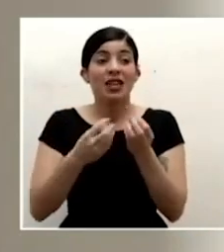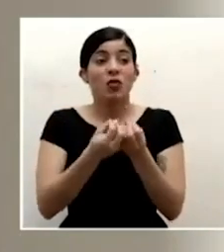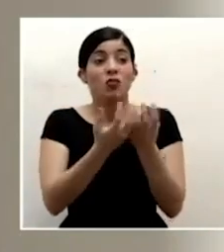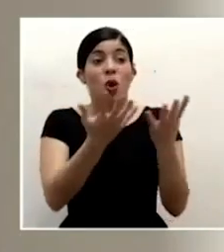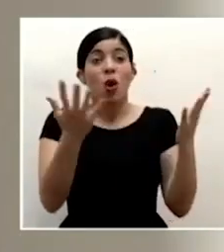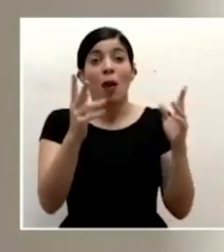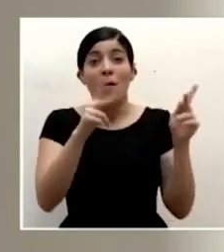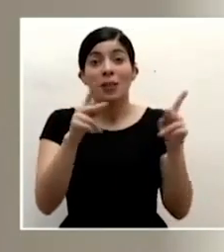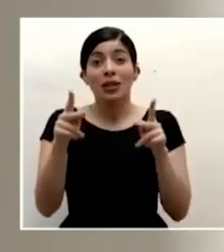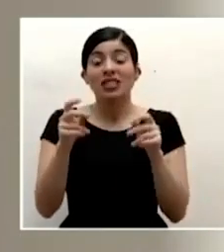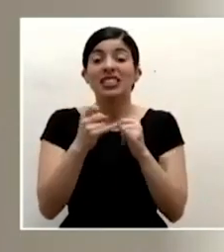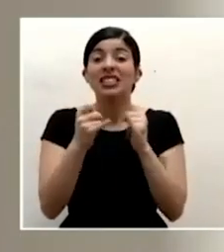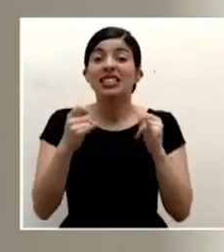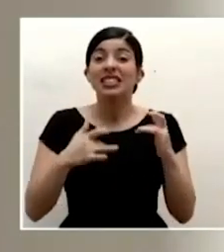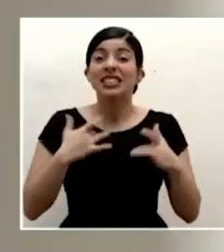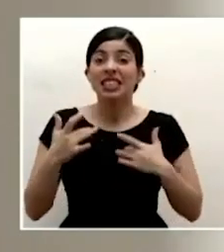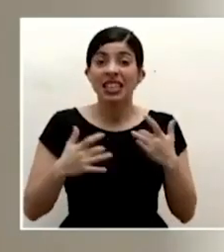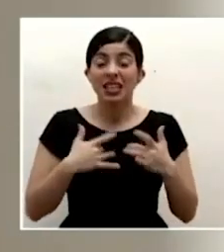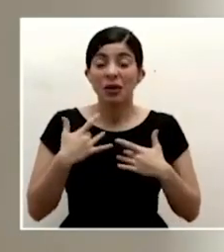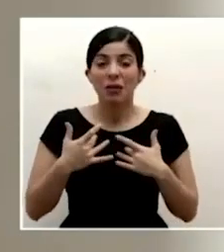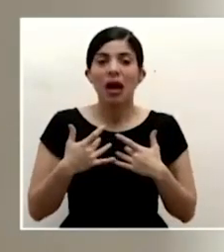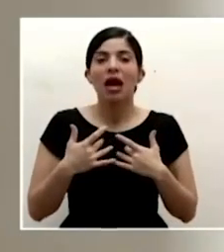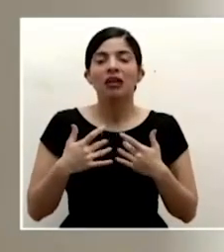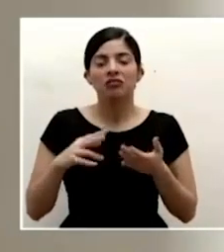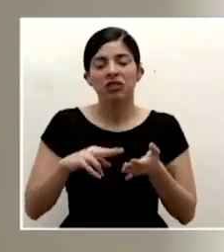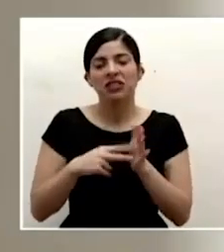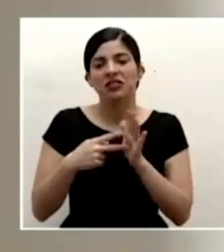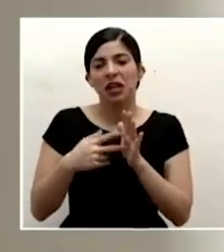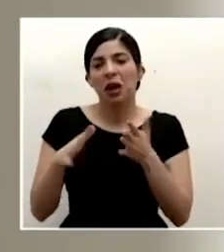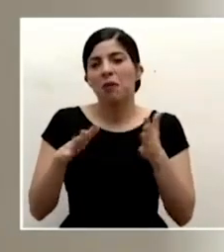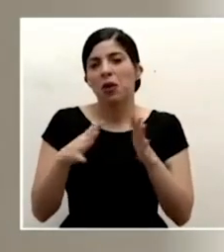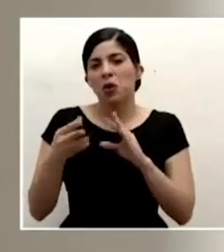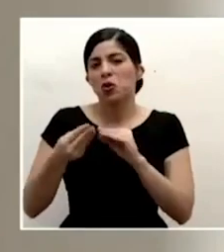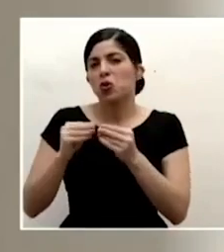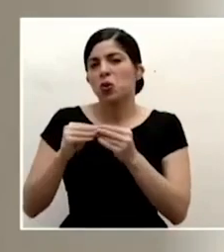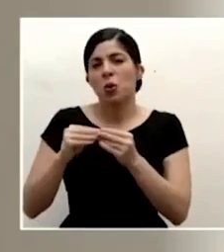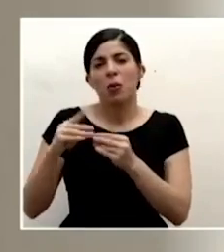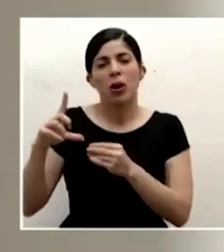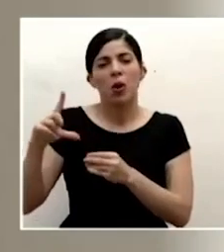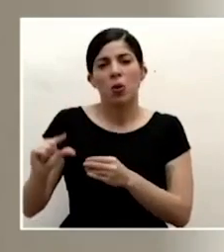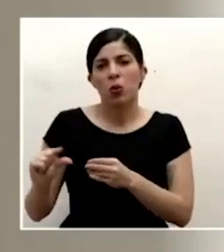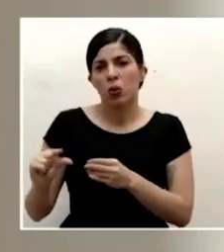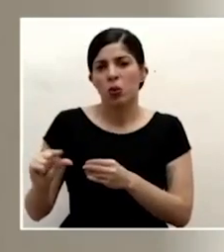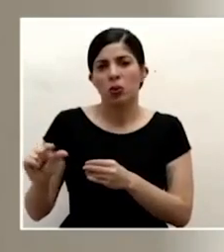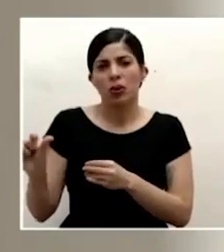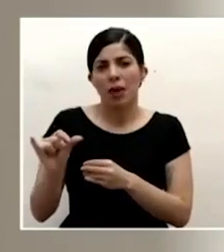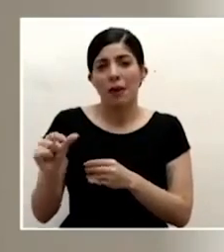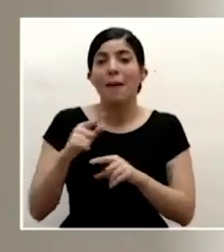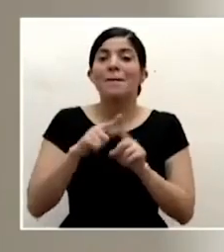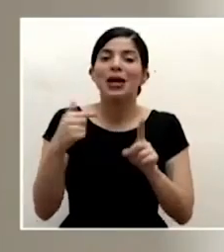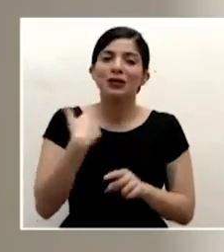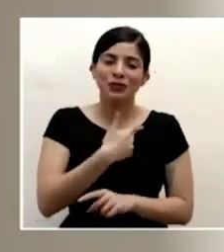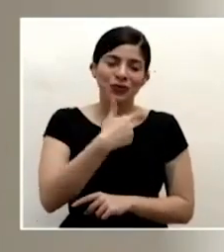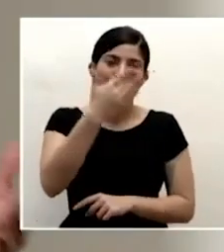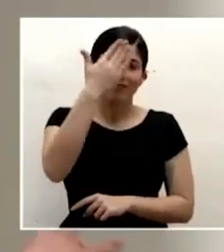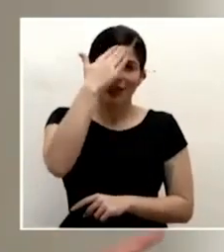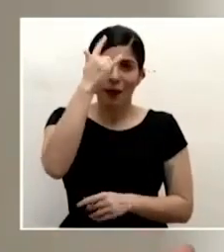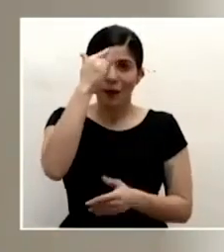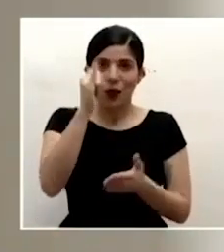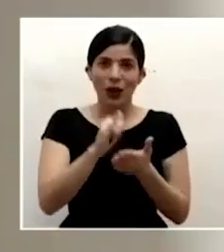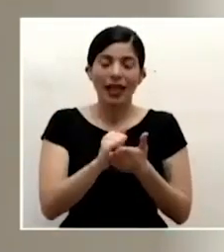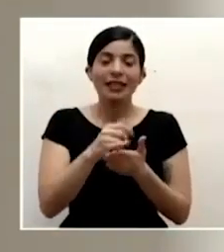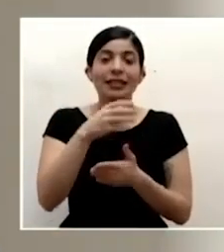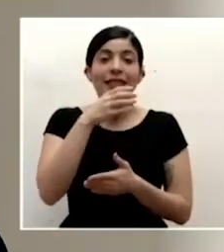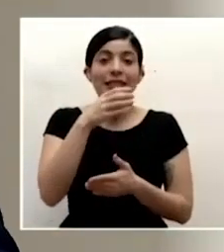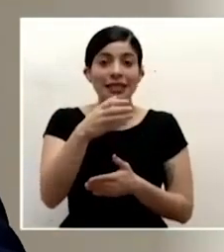también anda este pues en realidad en cifras bastante bajas pero sabemos que por eso es estamos recomendando y voy a la segunda pregunta